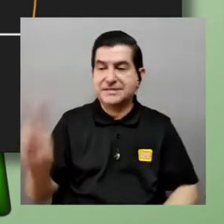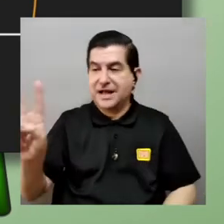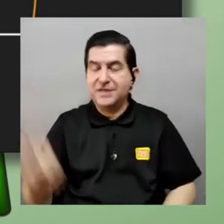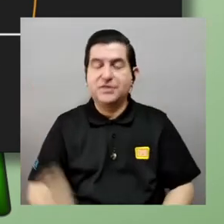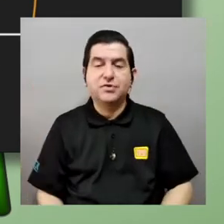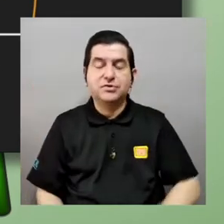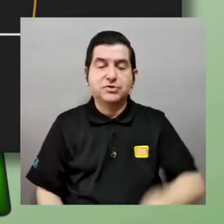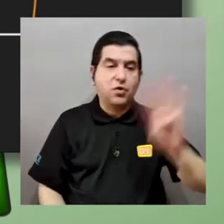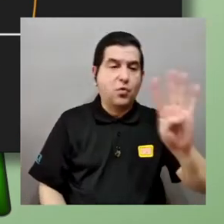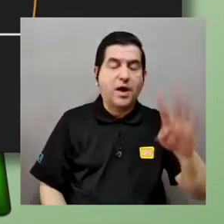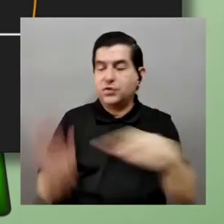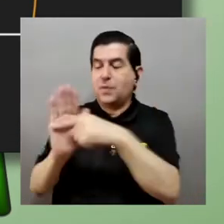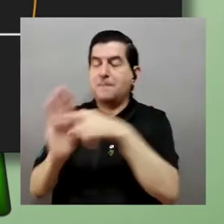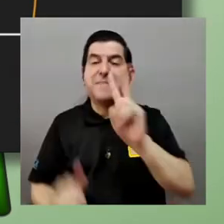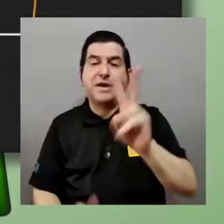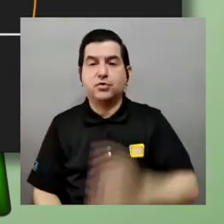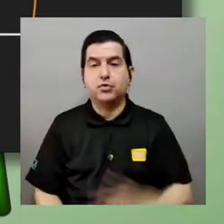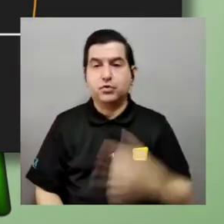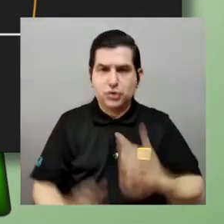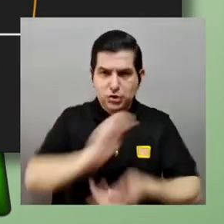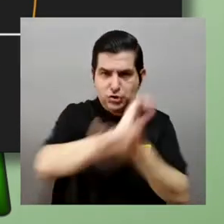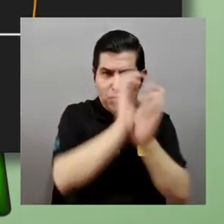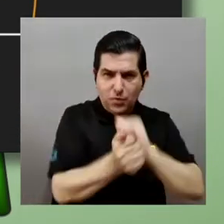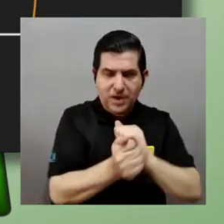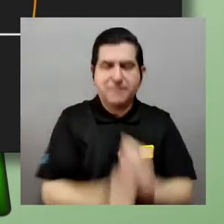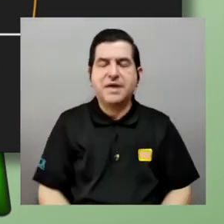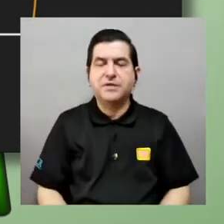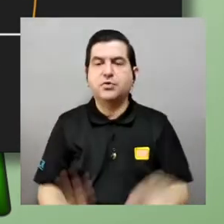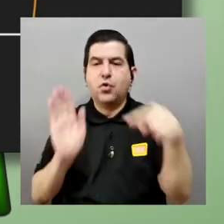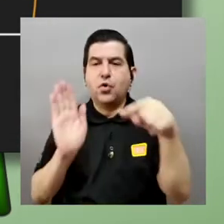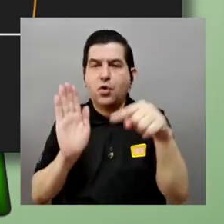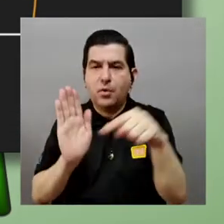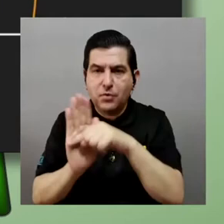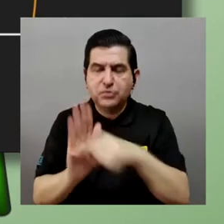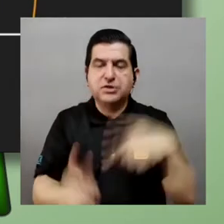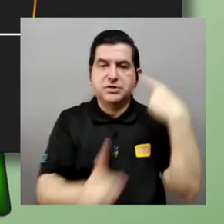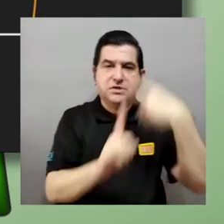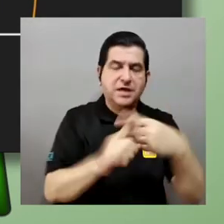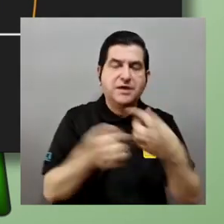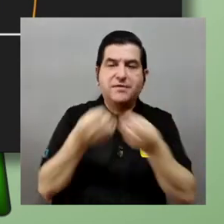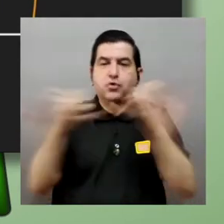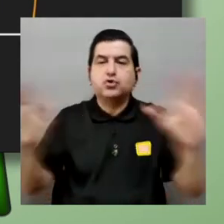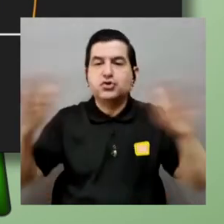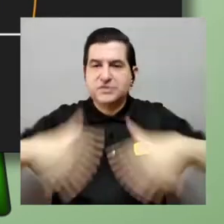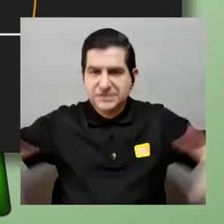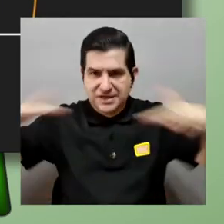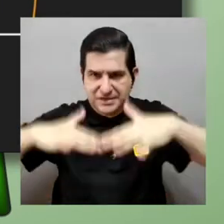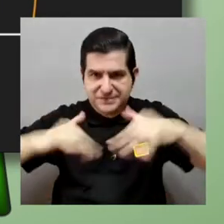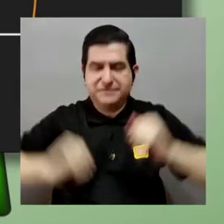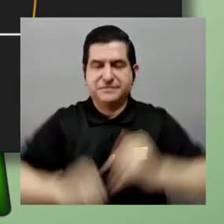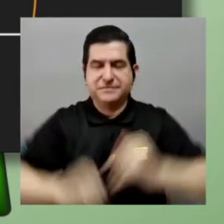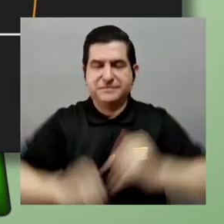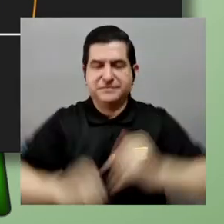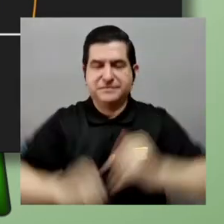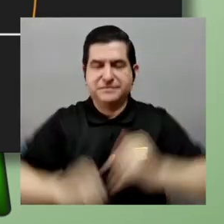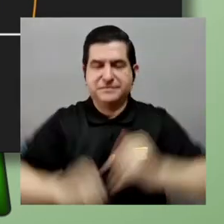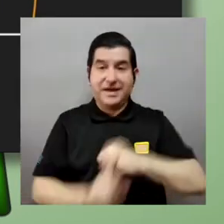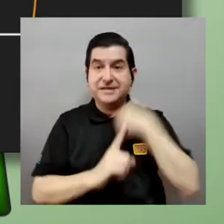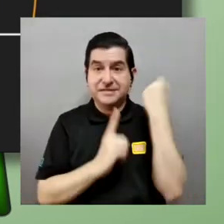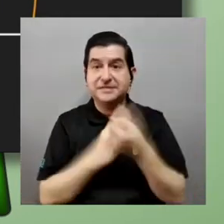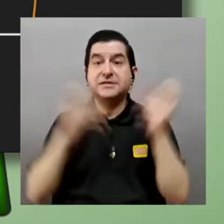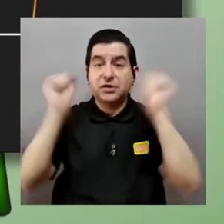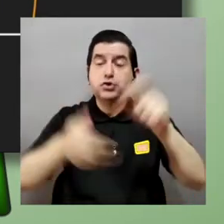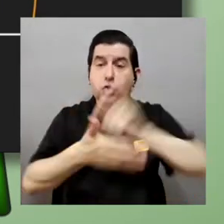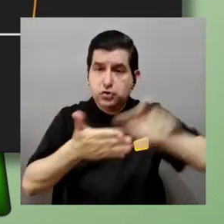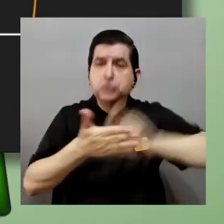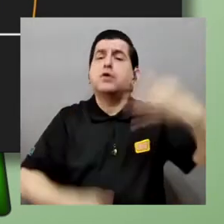voy brincando entre positivos y negativos sin dejar espacio en los enteros vea que eso se puede escribir formalmente